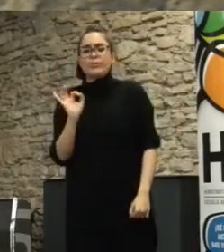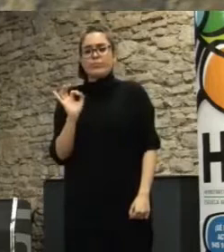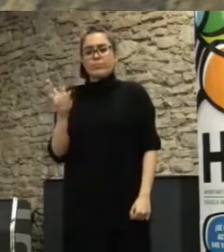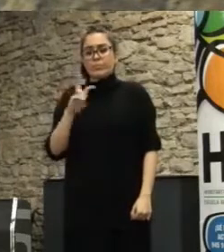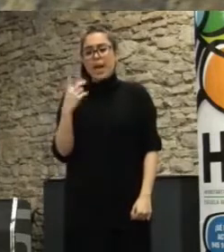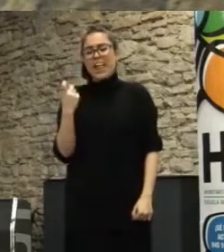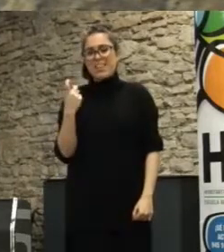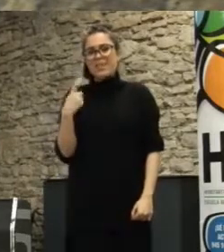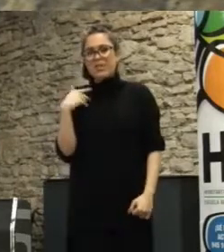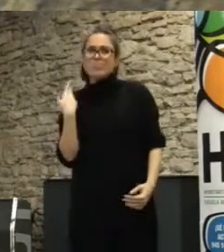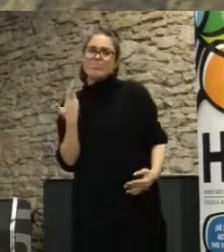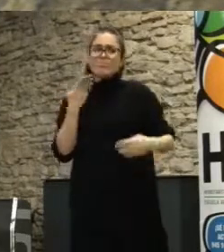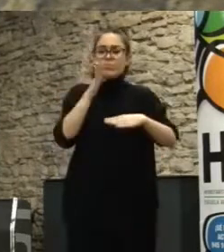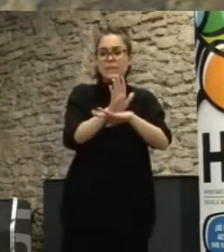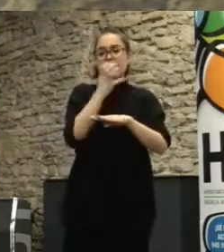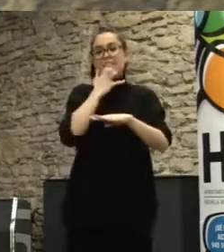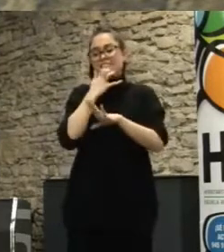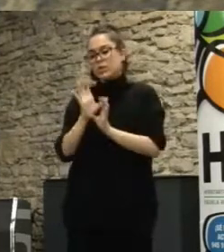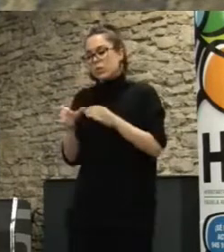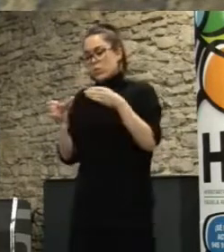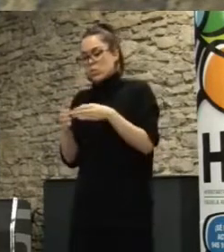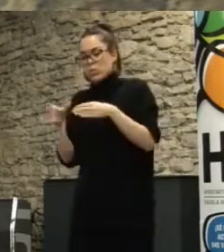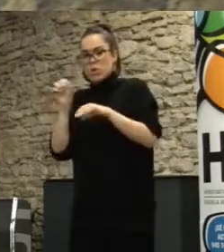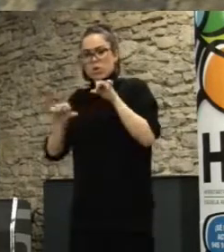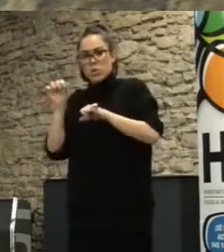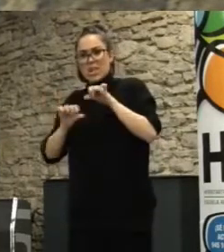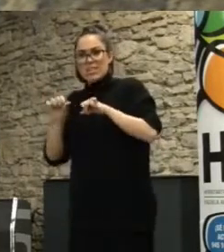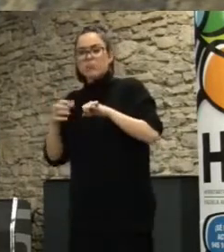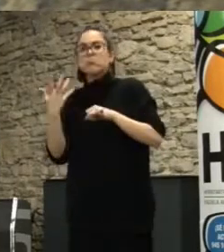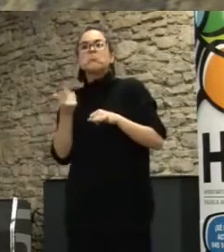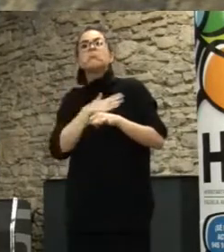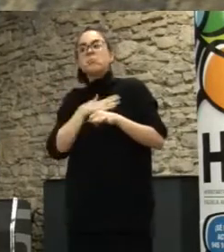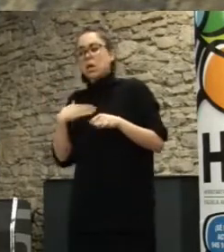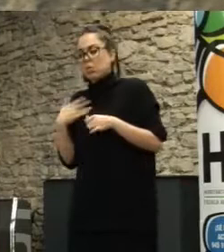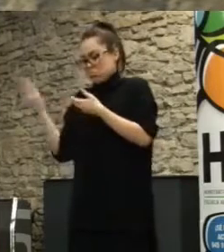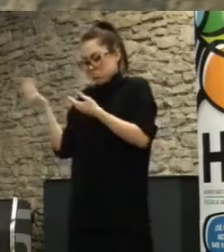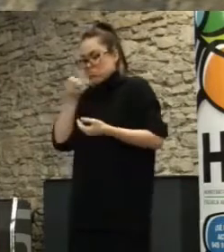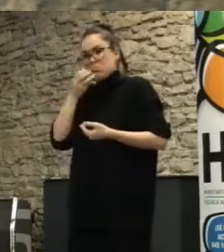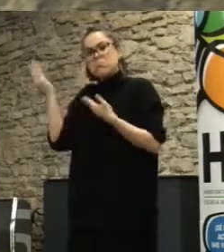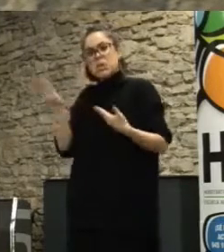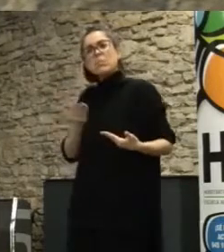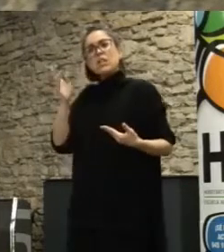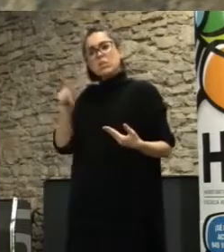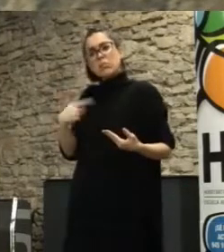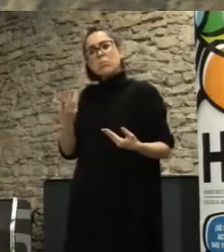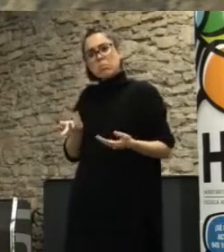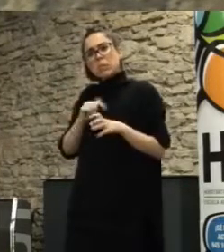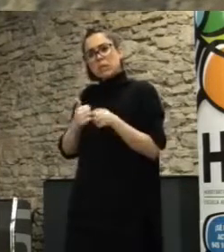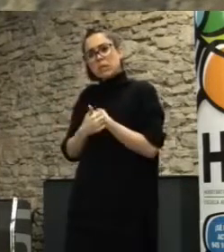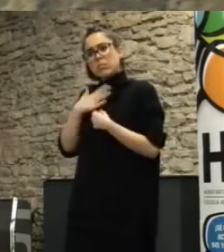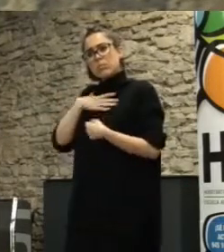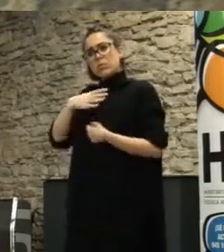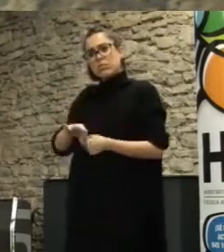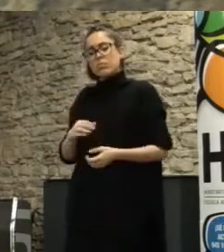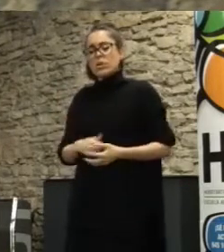se sume si es un colectivo si es un colectivo de gente que quiere hacerlo bienvenido pienso que se puede participar también si un